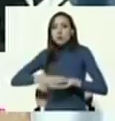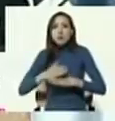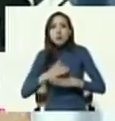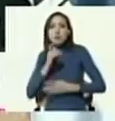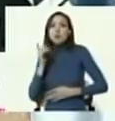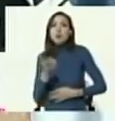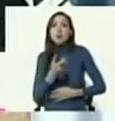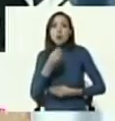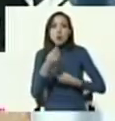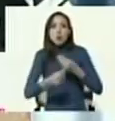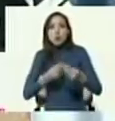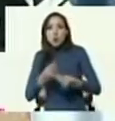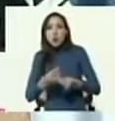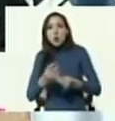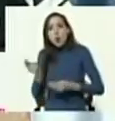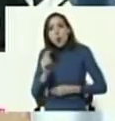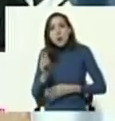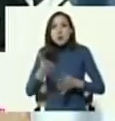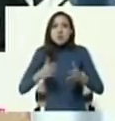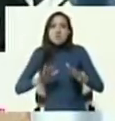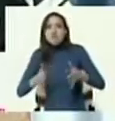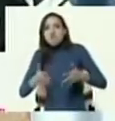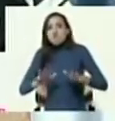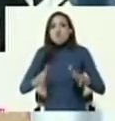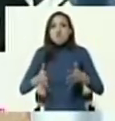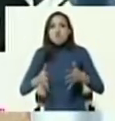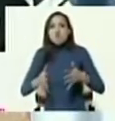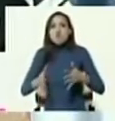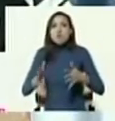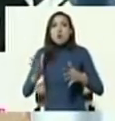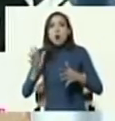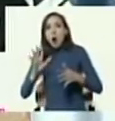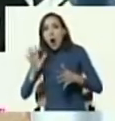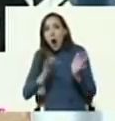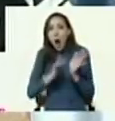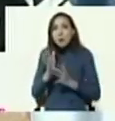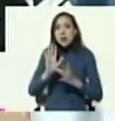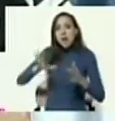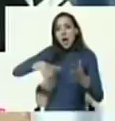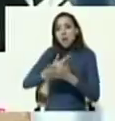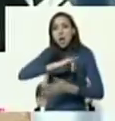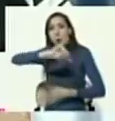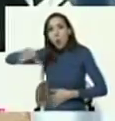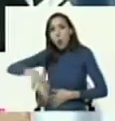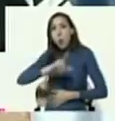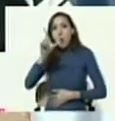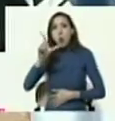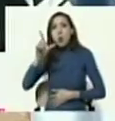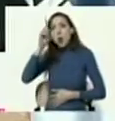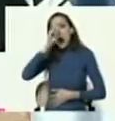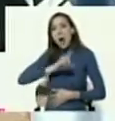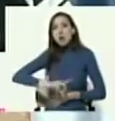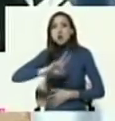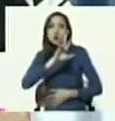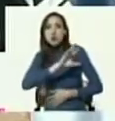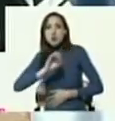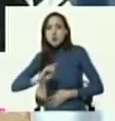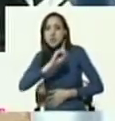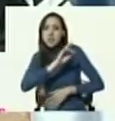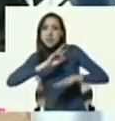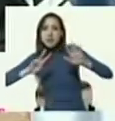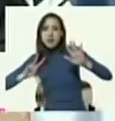ocurridos entre los meses de abril a julio del año 2017.